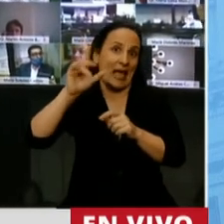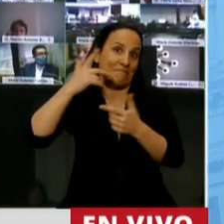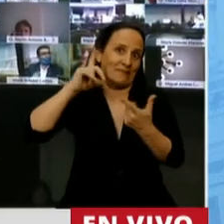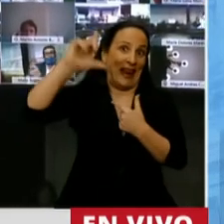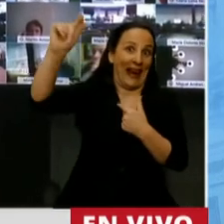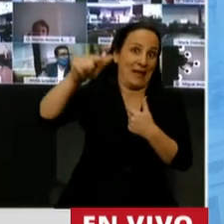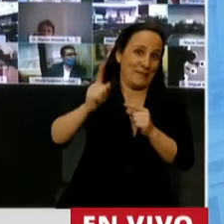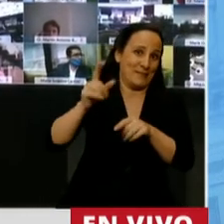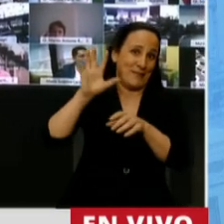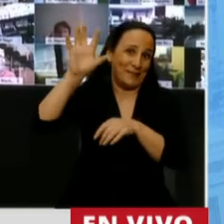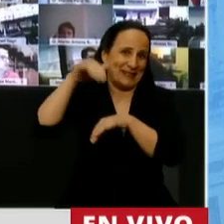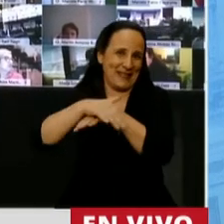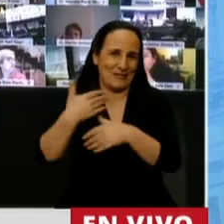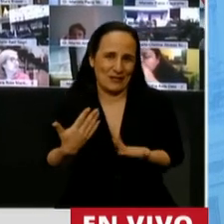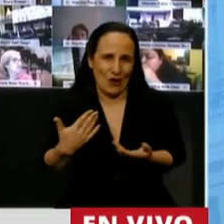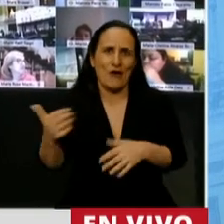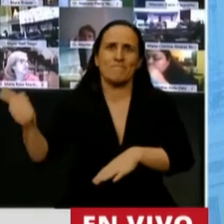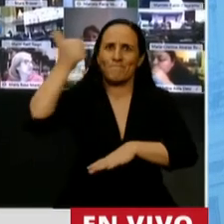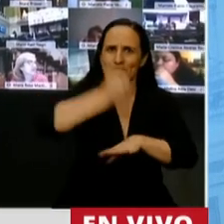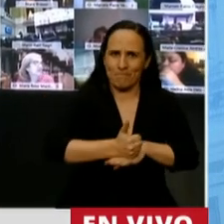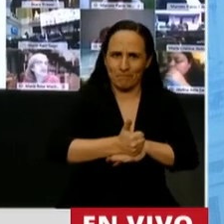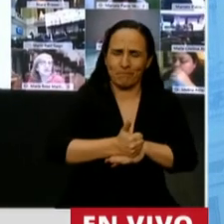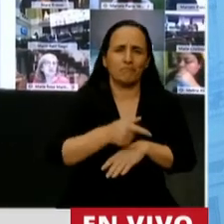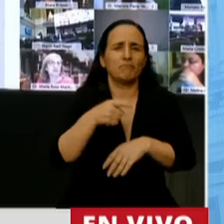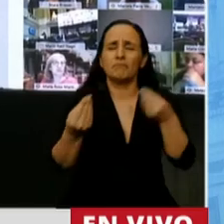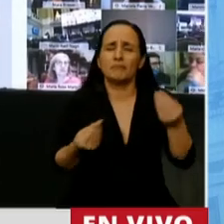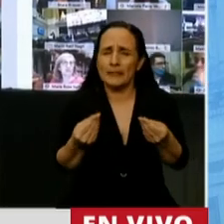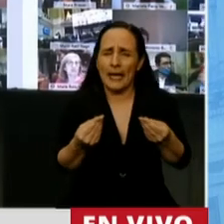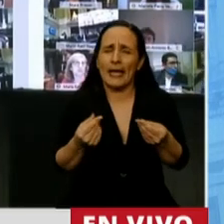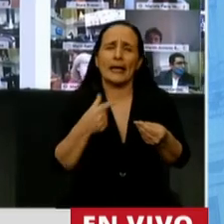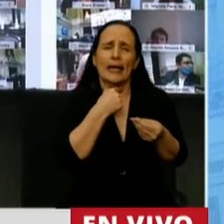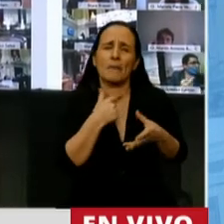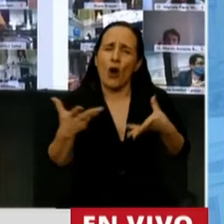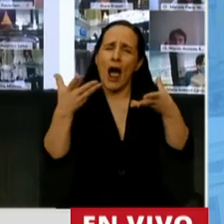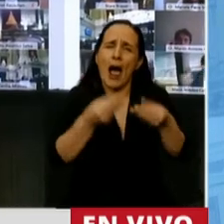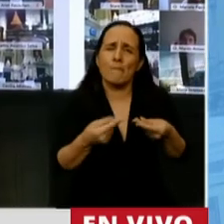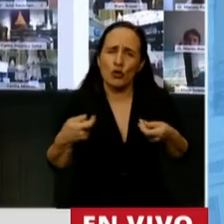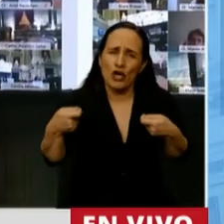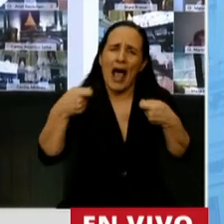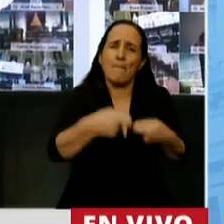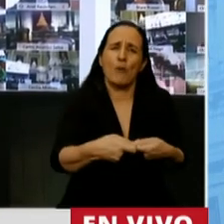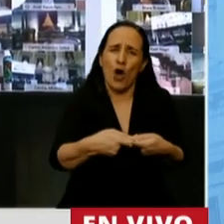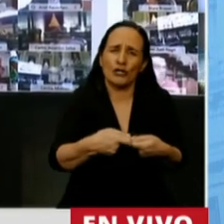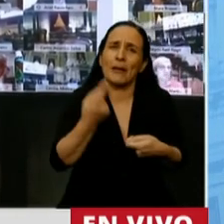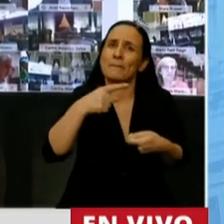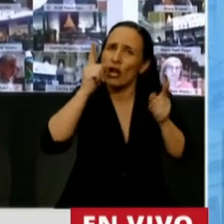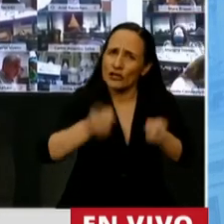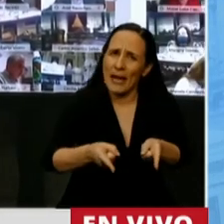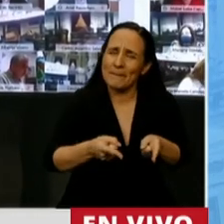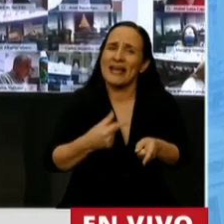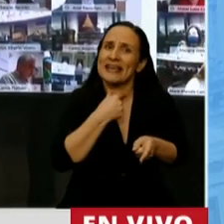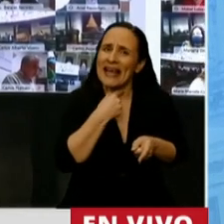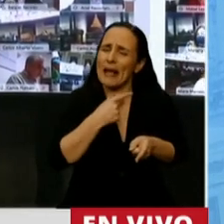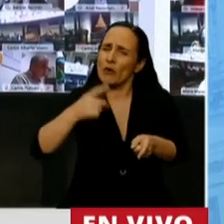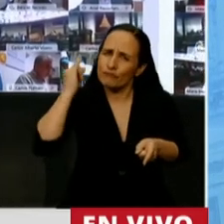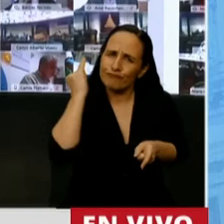nuestra. Asistimos a esta sesión siempre con el espíritu de apoyar y aportar, pero también de hacer